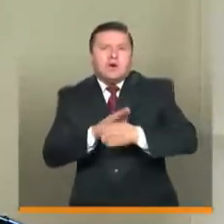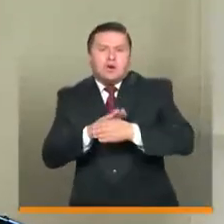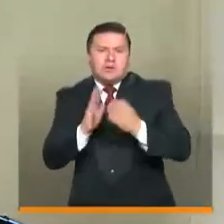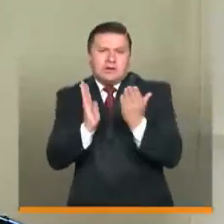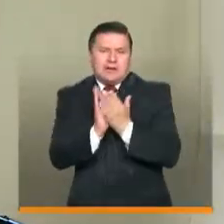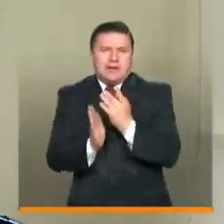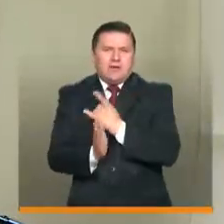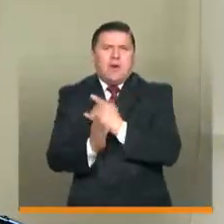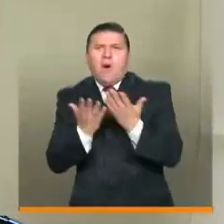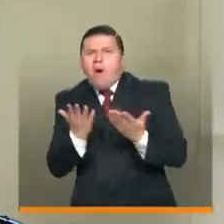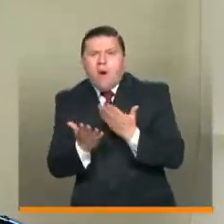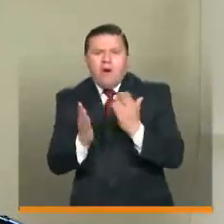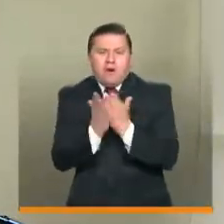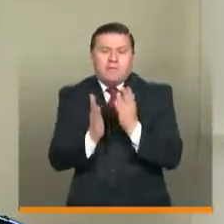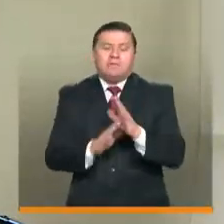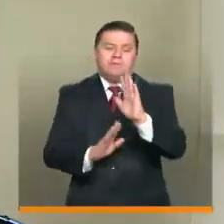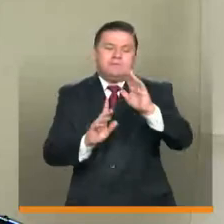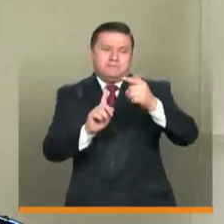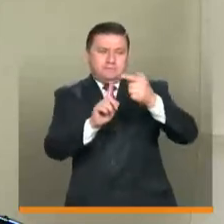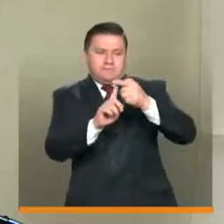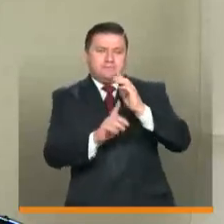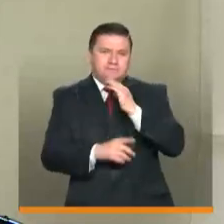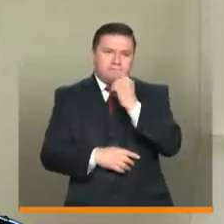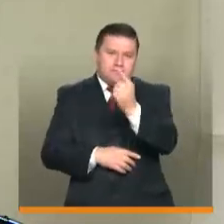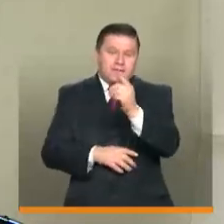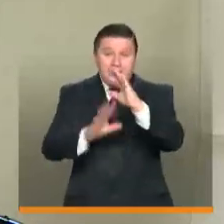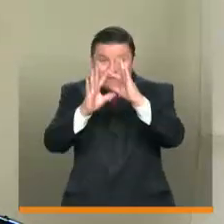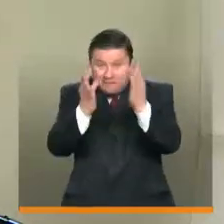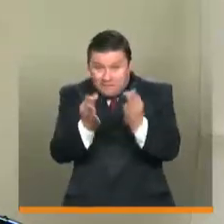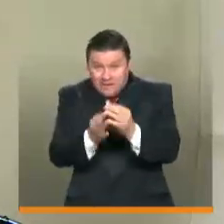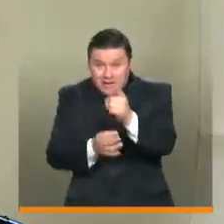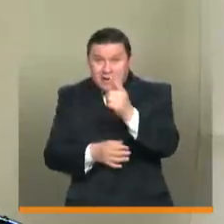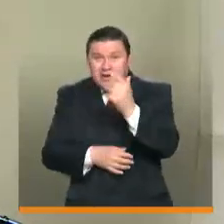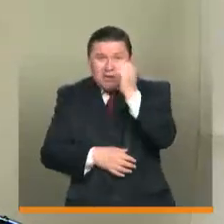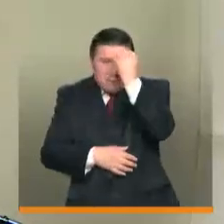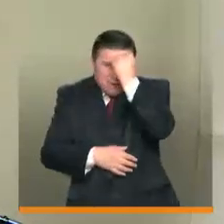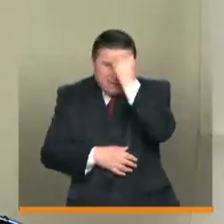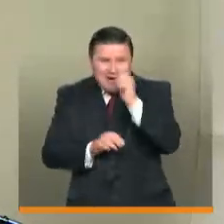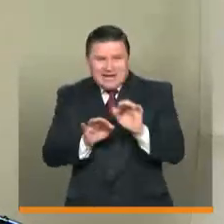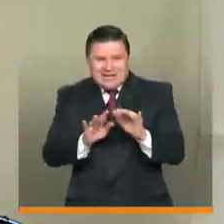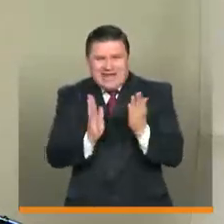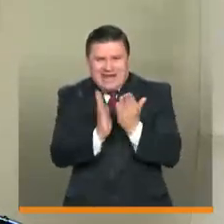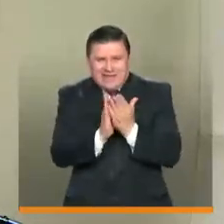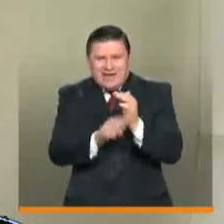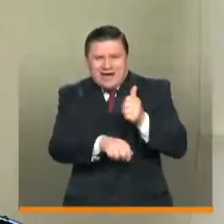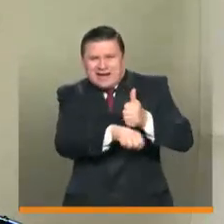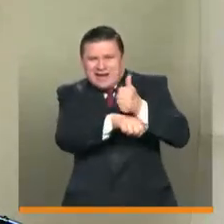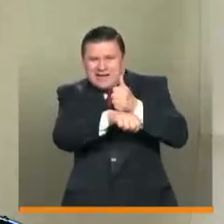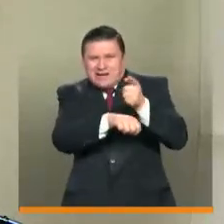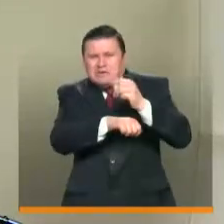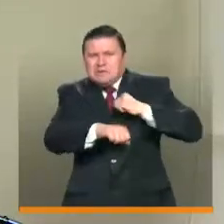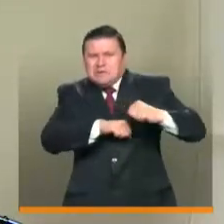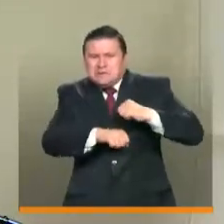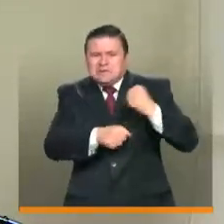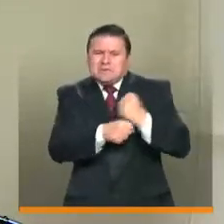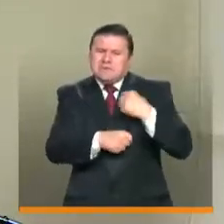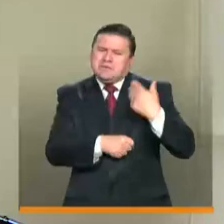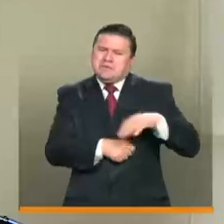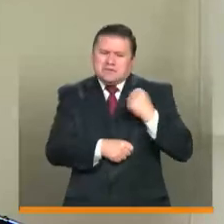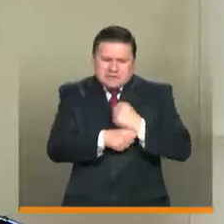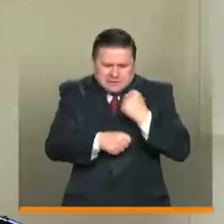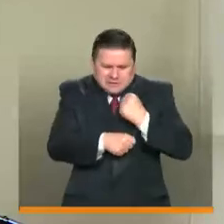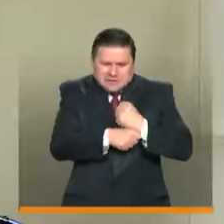en el sistema educativo. Parto primero, presidente, de agradecerle a las familias, a los maestros, secretarios de educación y rectores que han hecho un trabajo muy